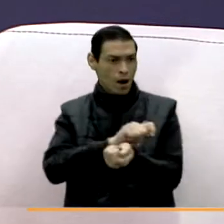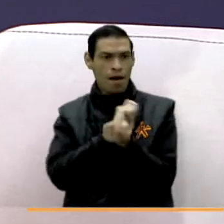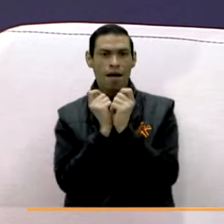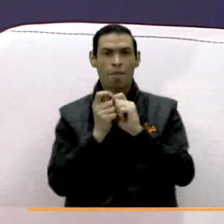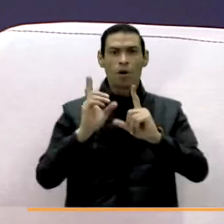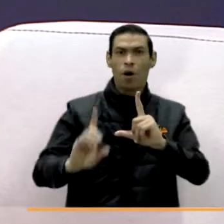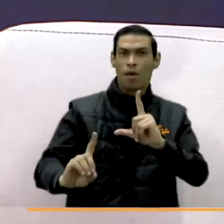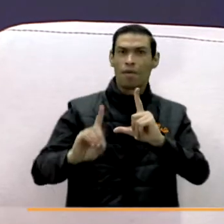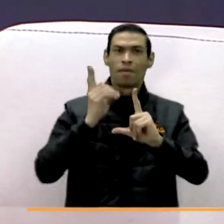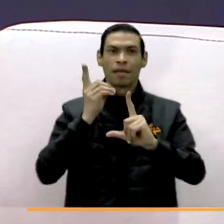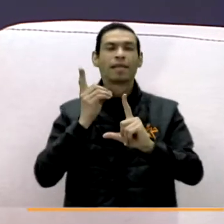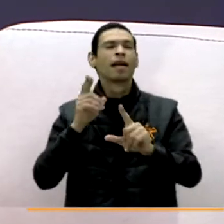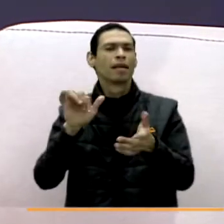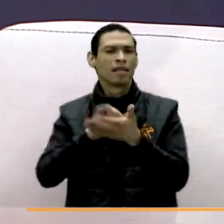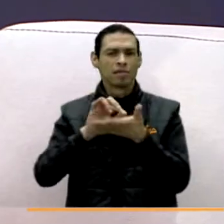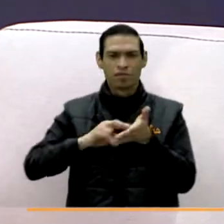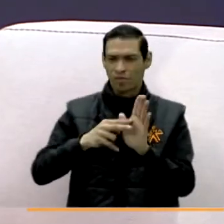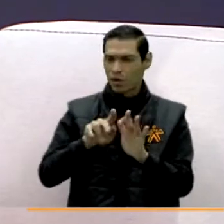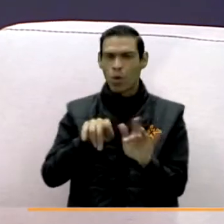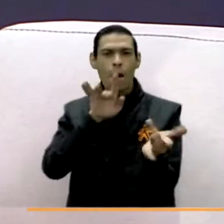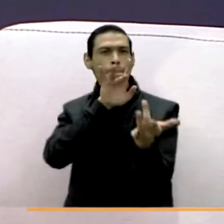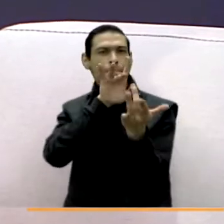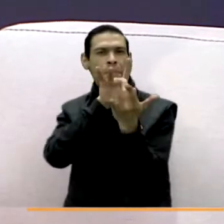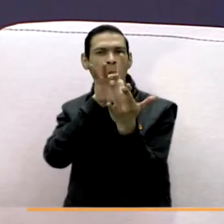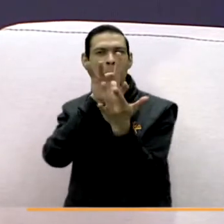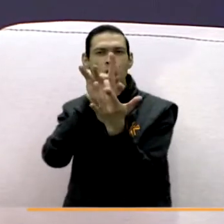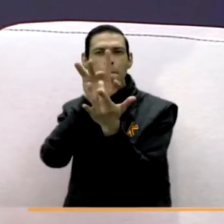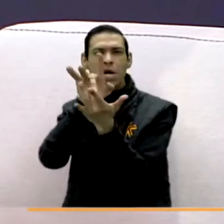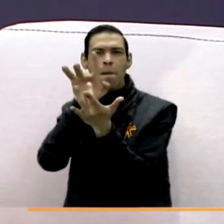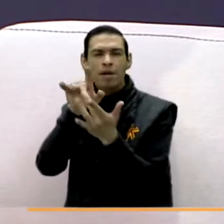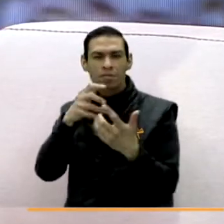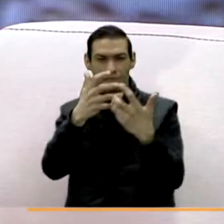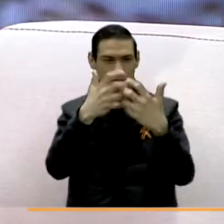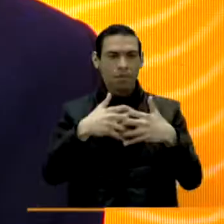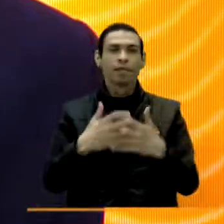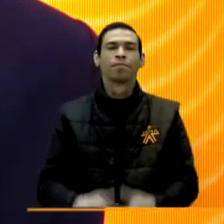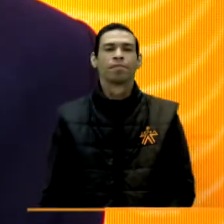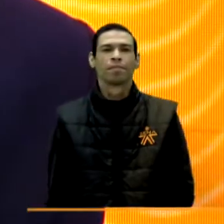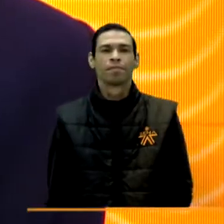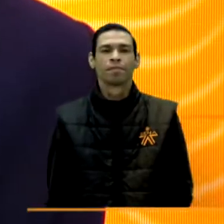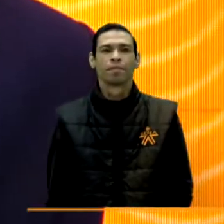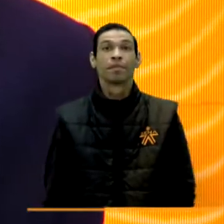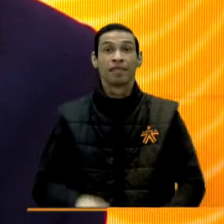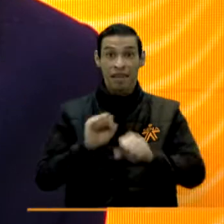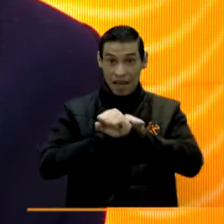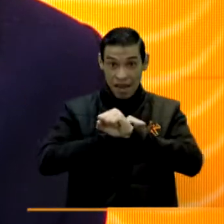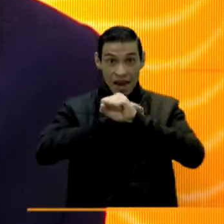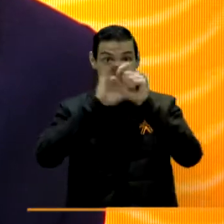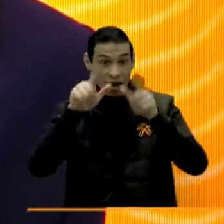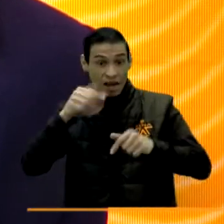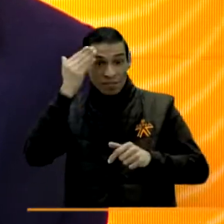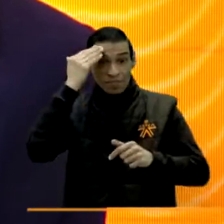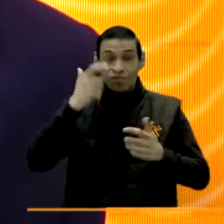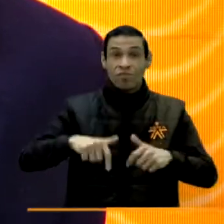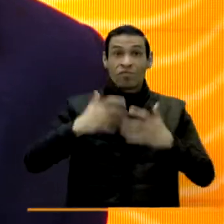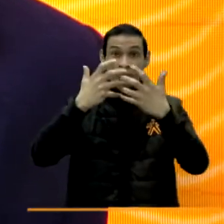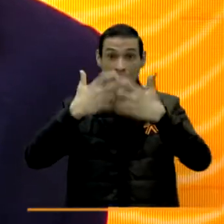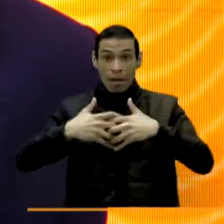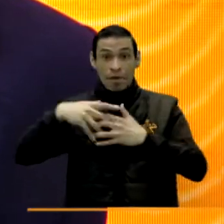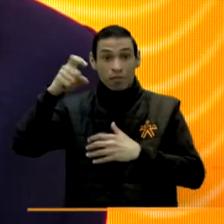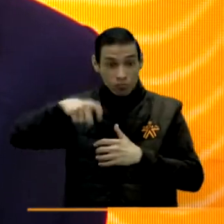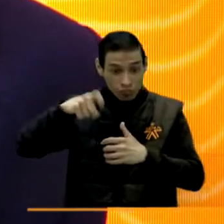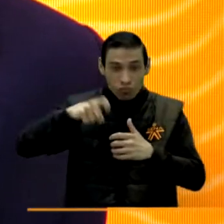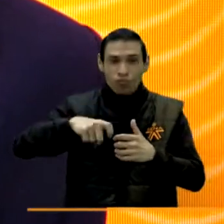a estos nuevos programas digitales, pues está a punto con lo que ustedes están necesitando como empresa. Totalmente, y como el país, la empresa necesita